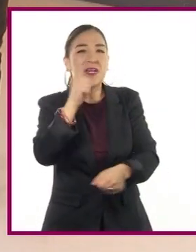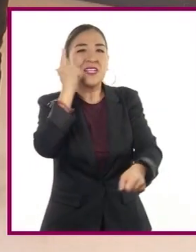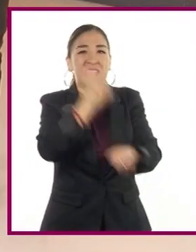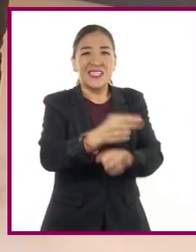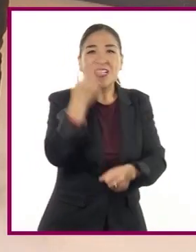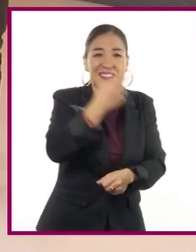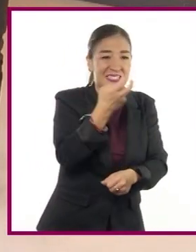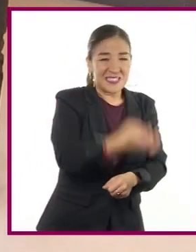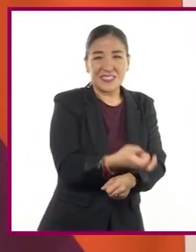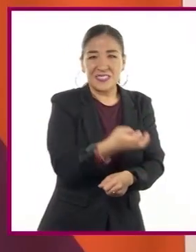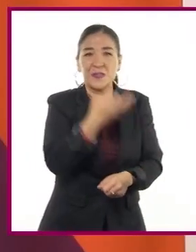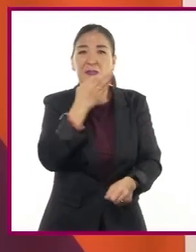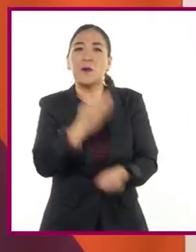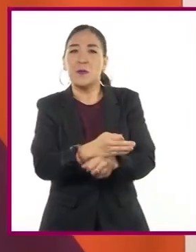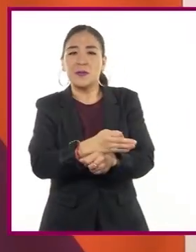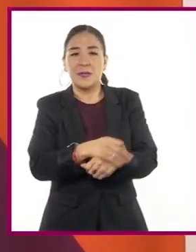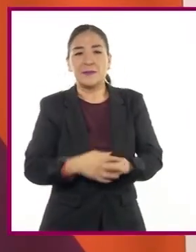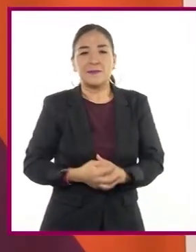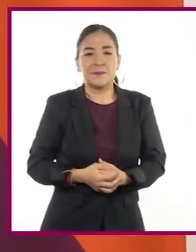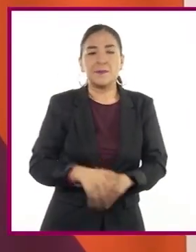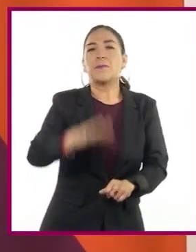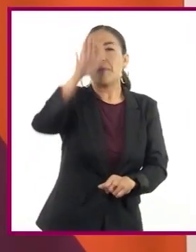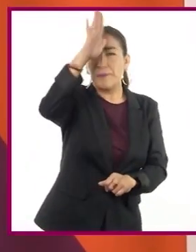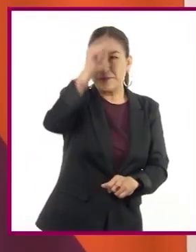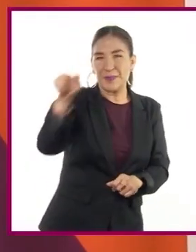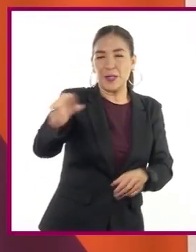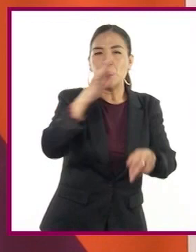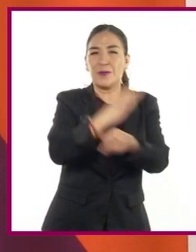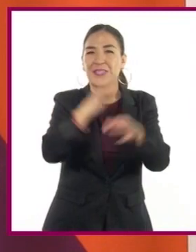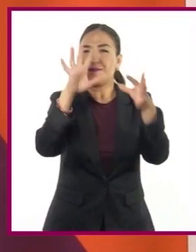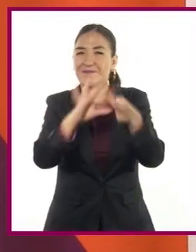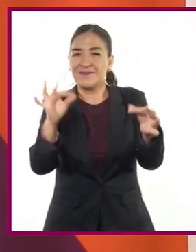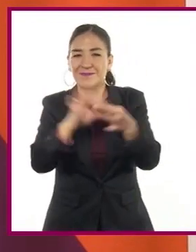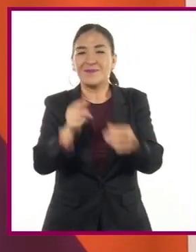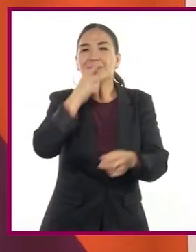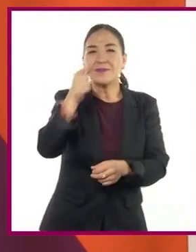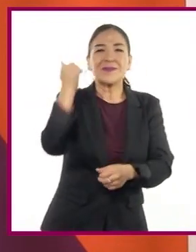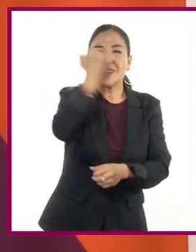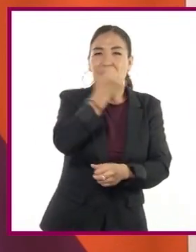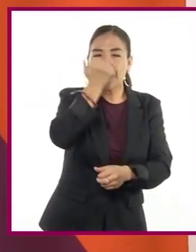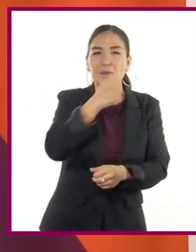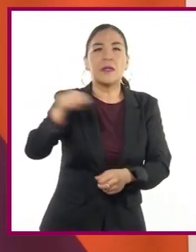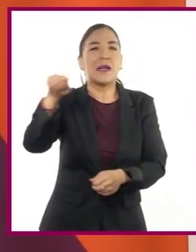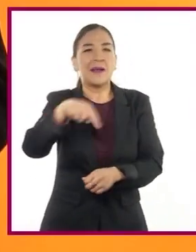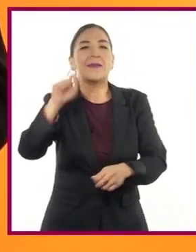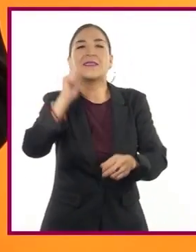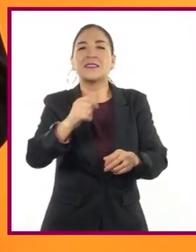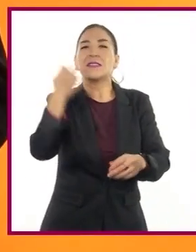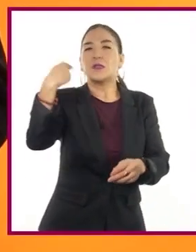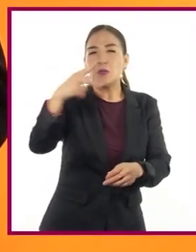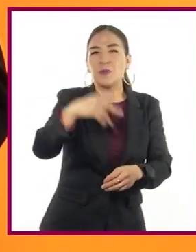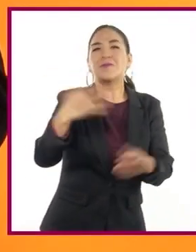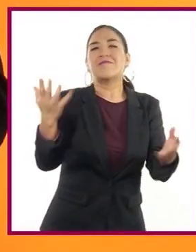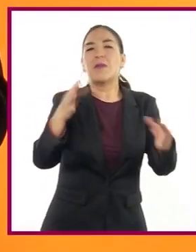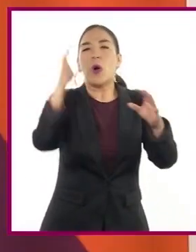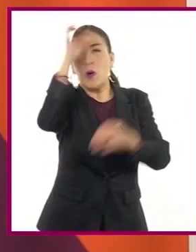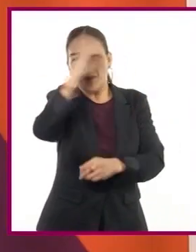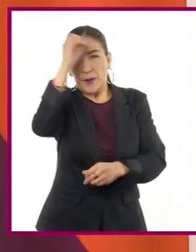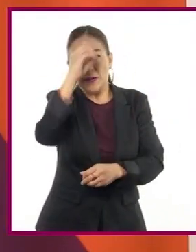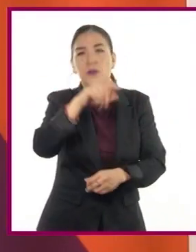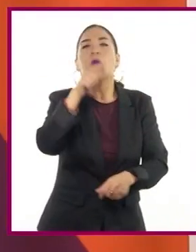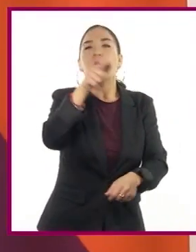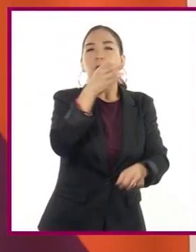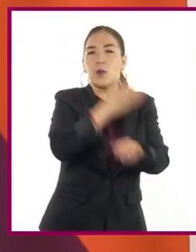esta situación? De acuerdo con lo que escuchamos de las alumnas y alumnos, ahora podemos identificar varias